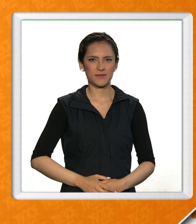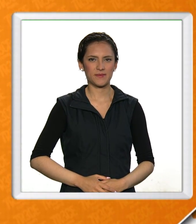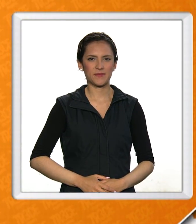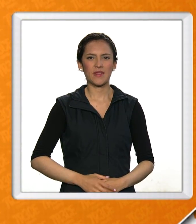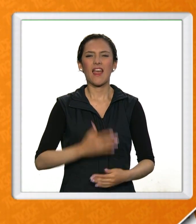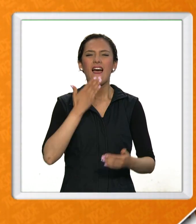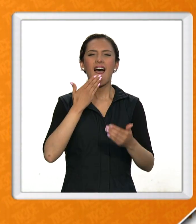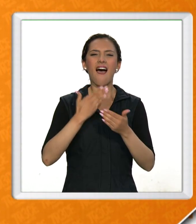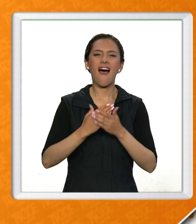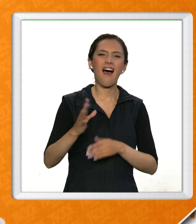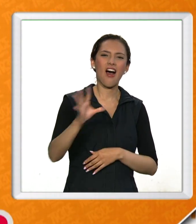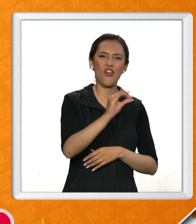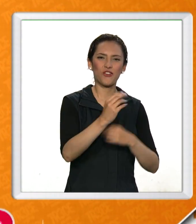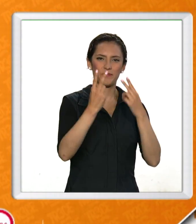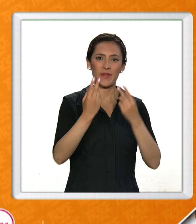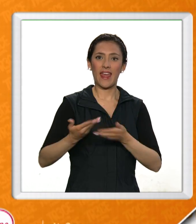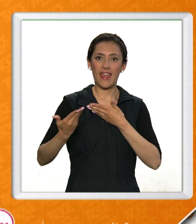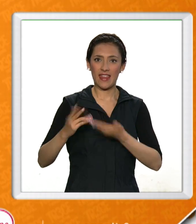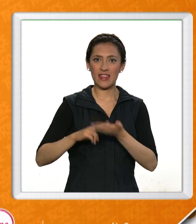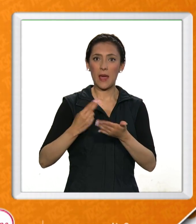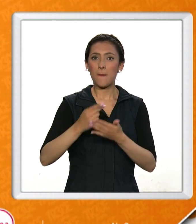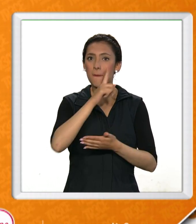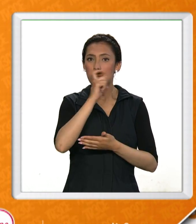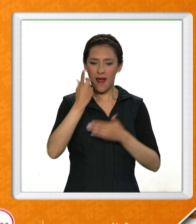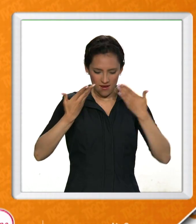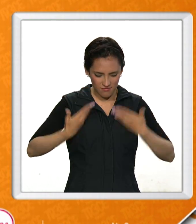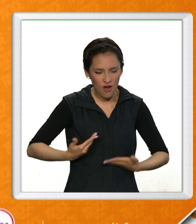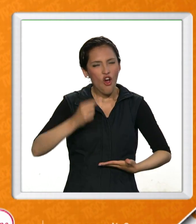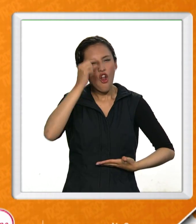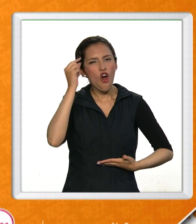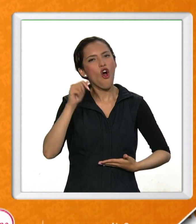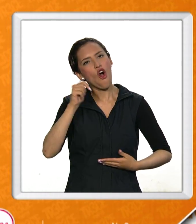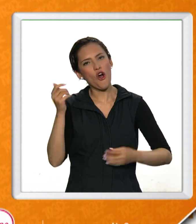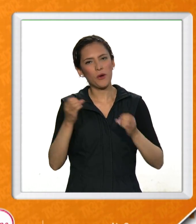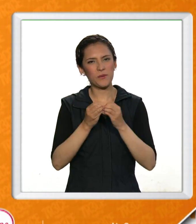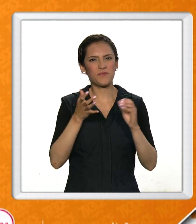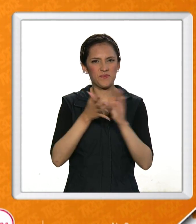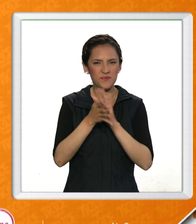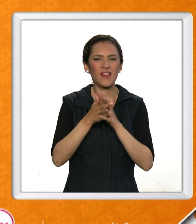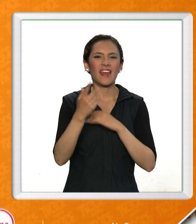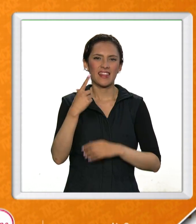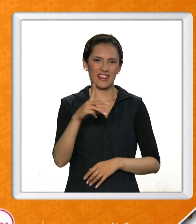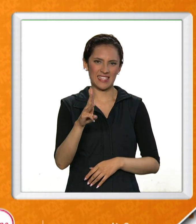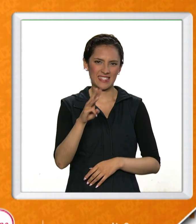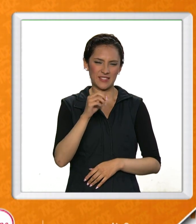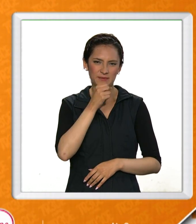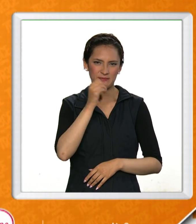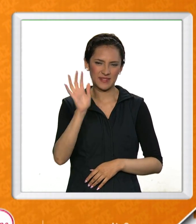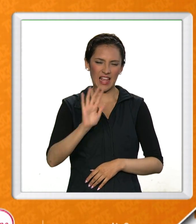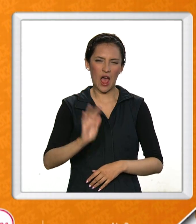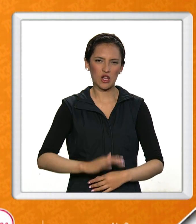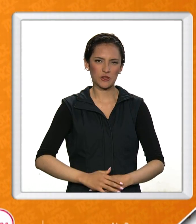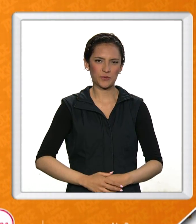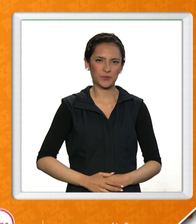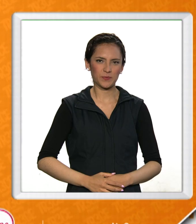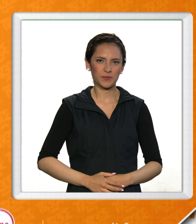Gracias a todos por acompañarnos, ella es Mayra, yo soy López y en cualquier momento y lugar, más 13 News. Chao.